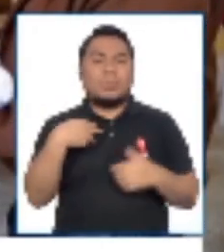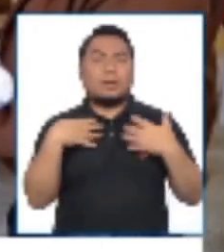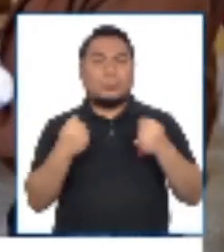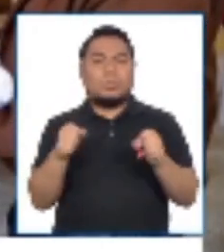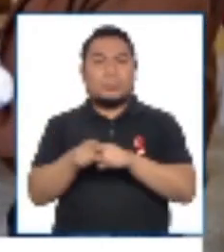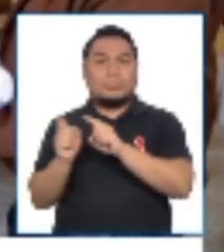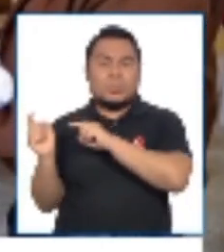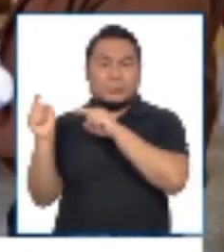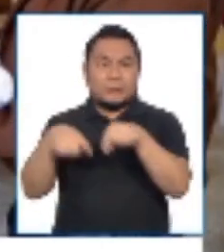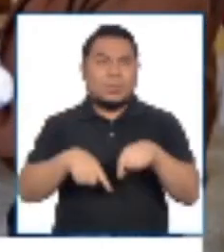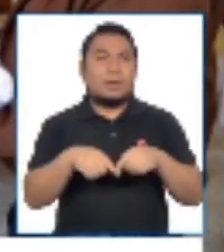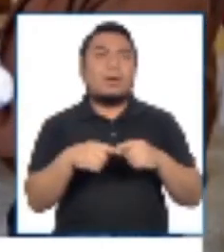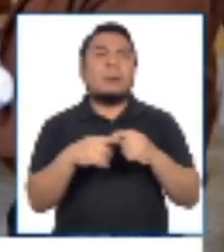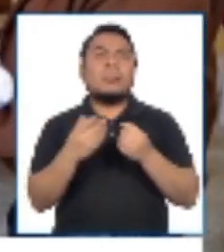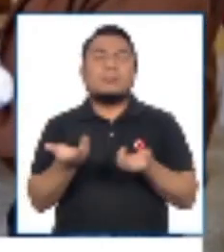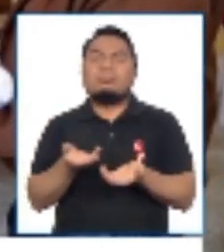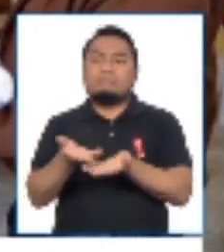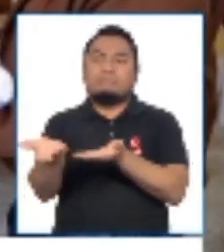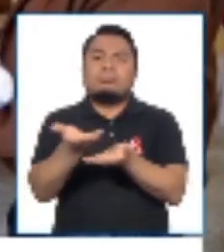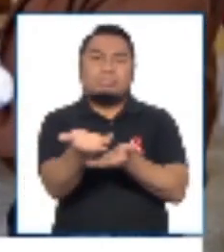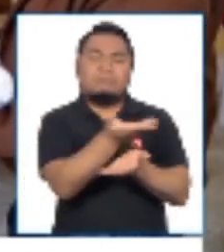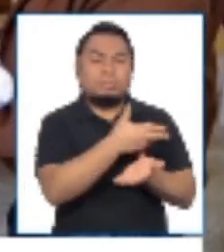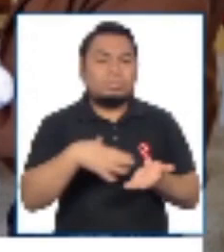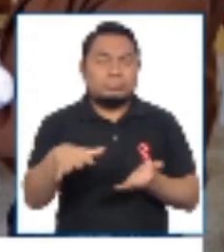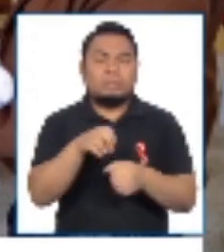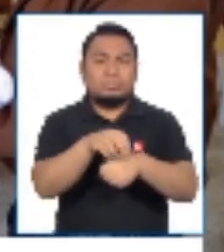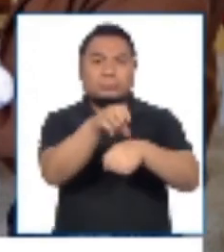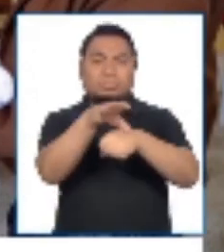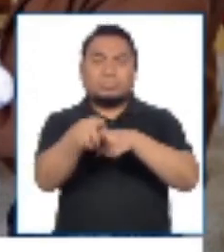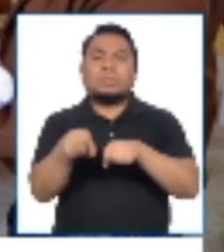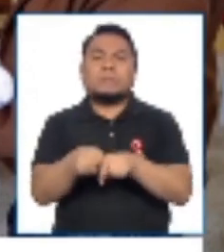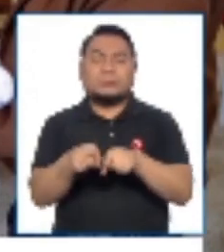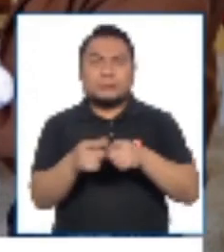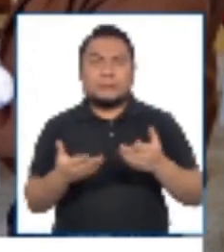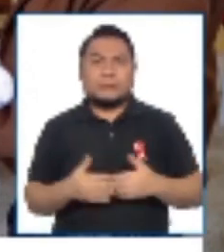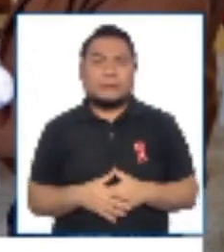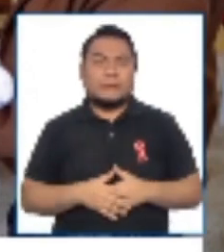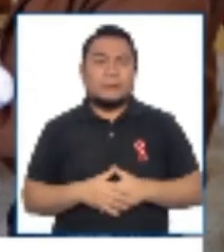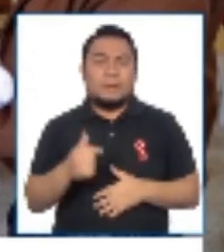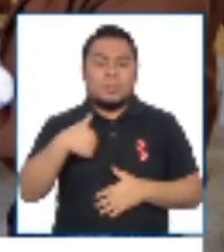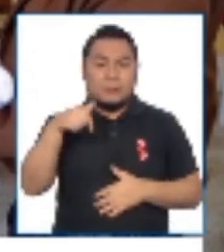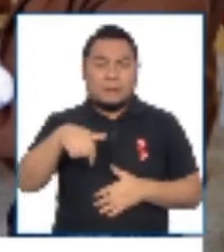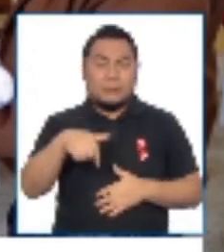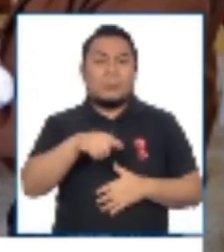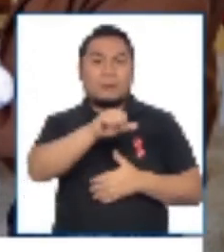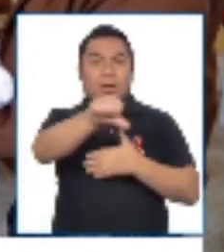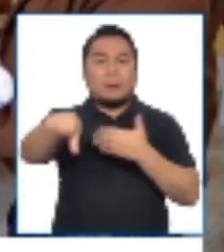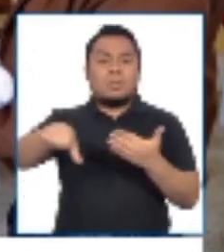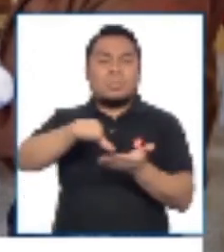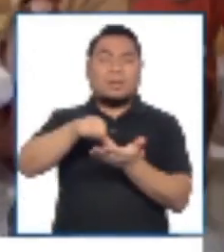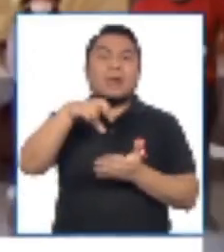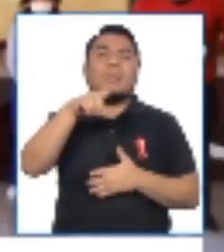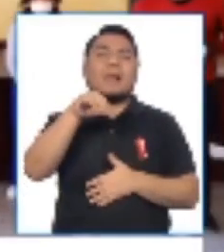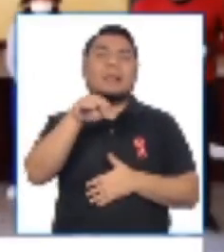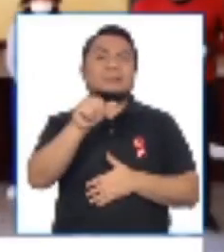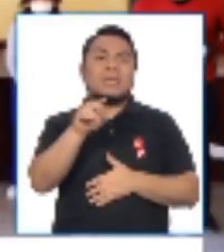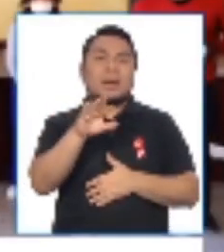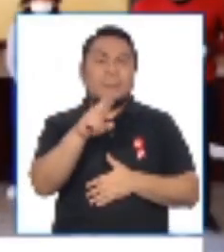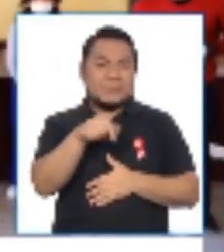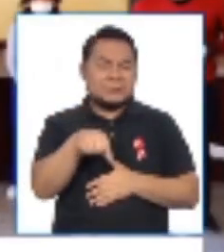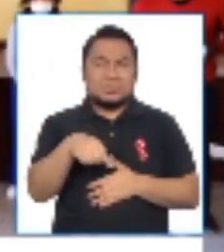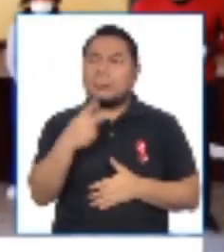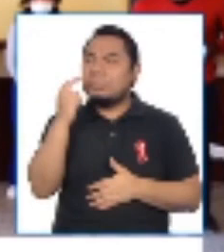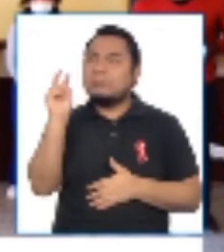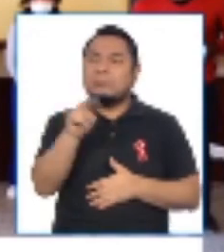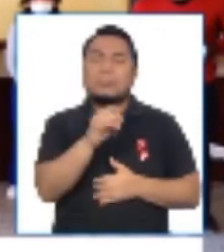rápido, es una campaña, y están respetando bastante. Yo ahorita mismo estoy en la plaza de armas, en la vacía, y la gente